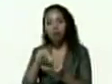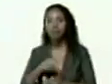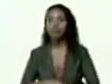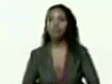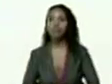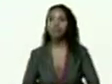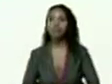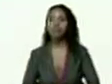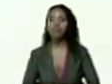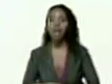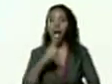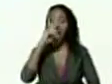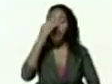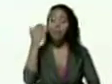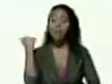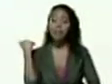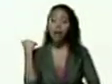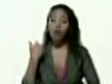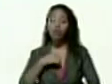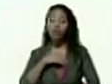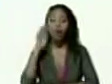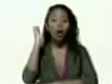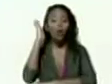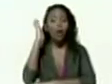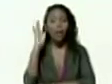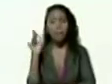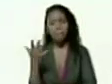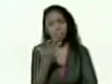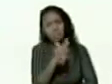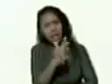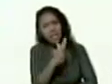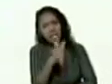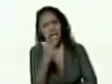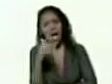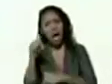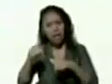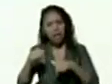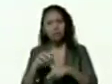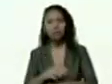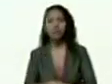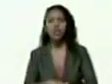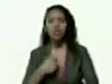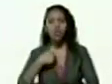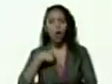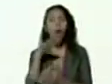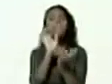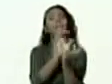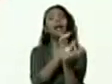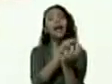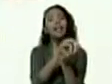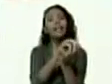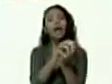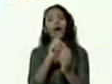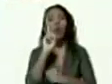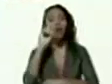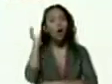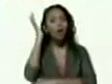el año pasado tuvimos una jornada parecida a esta yo estaba en margarita tuvimos una jornada